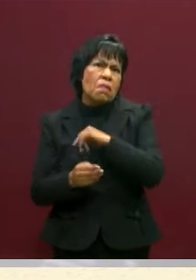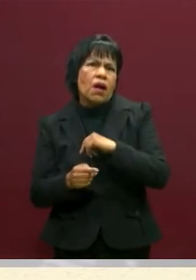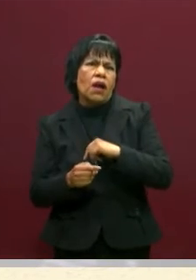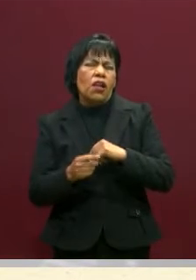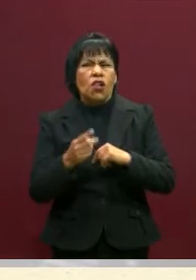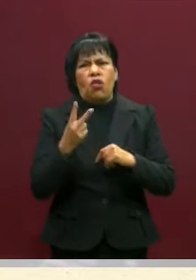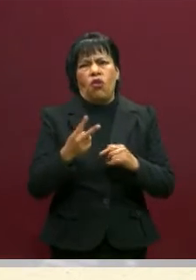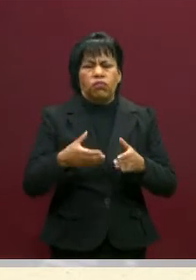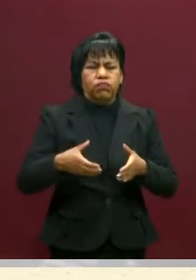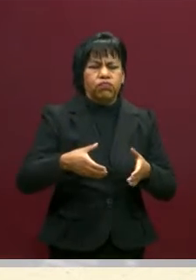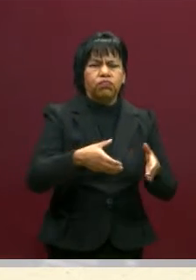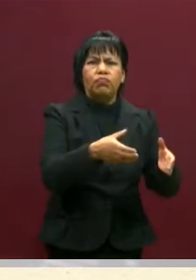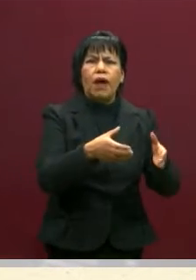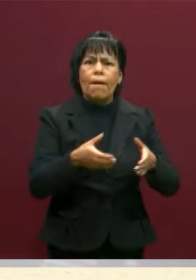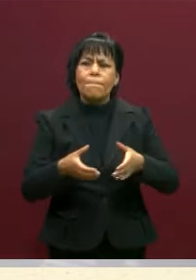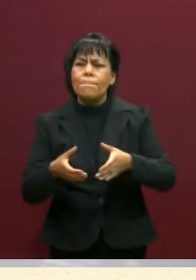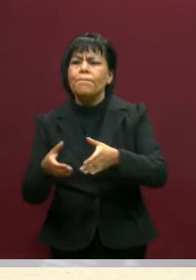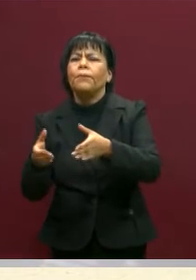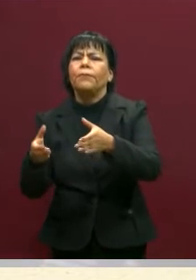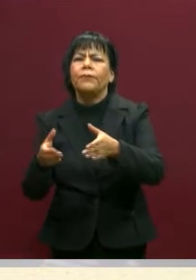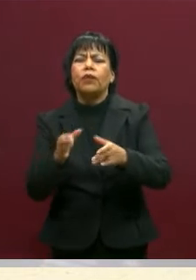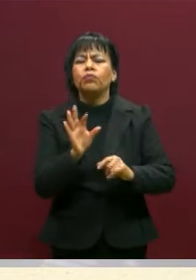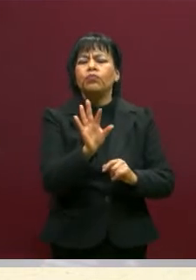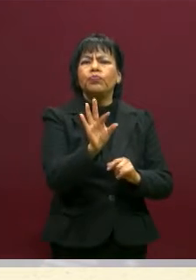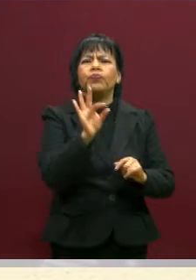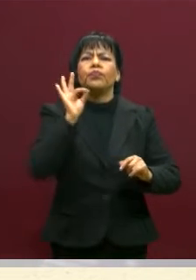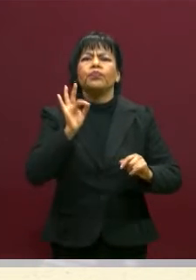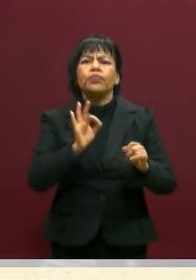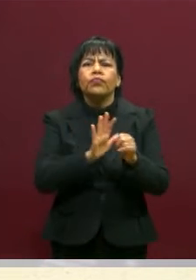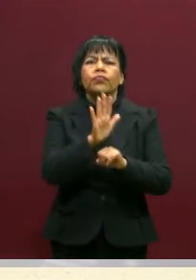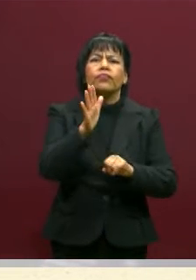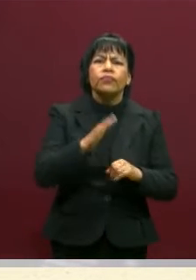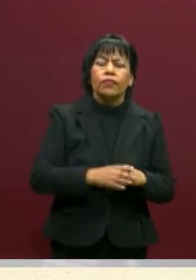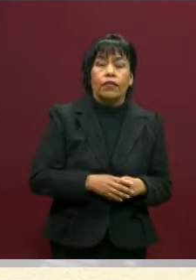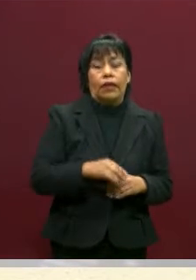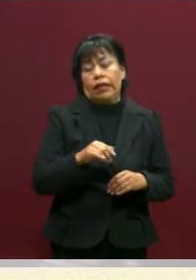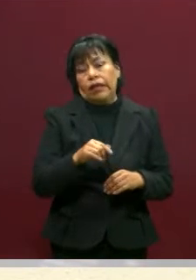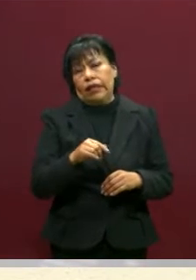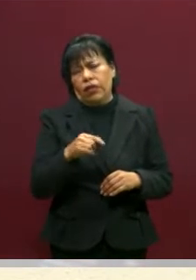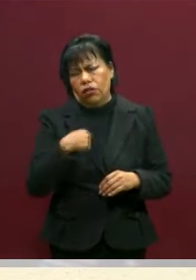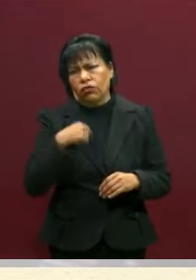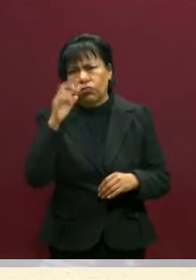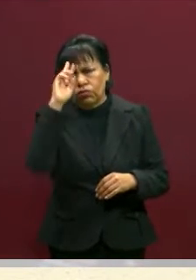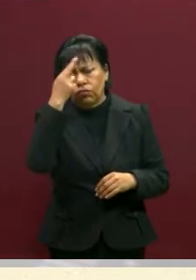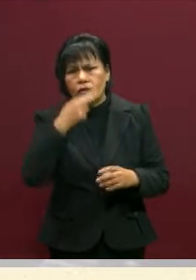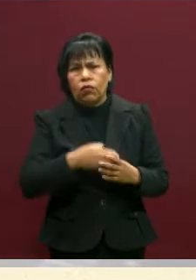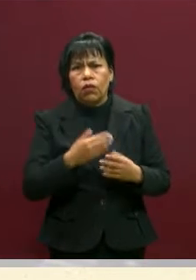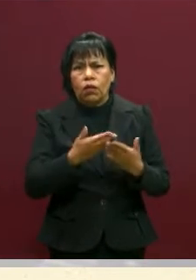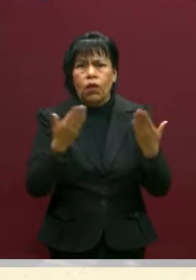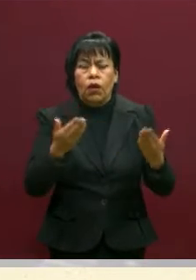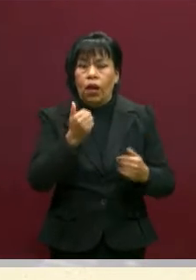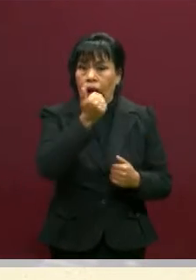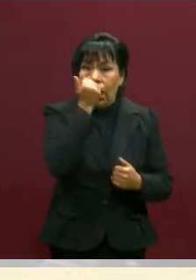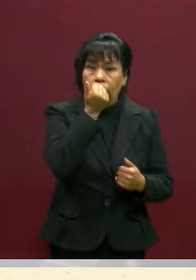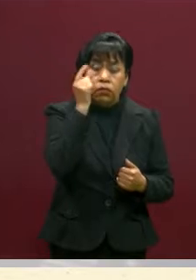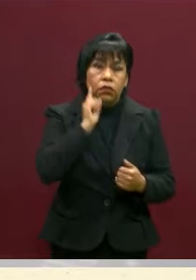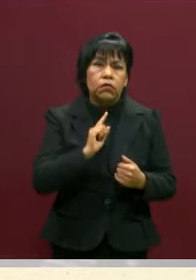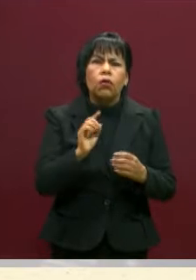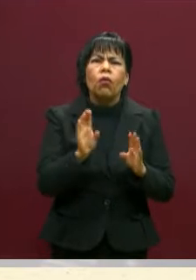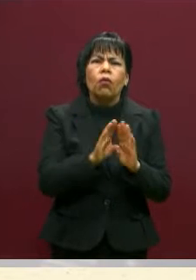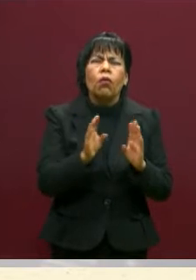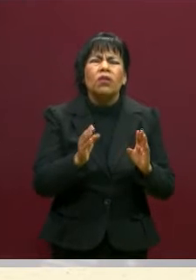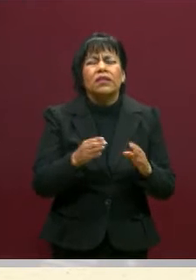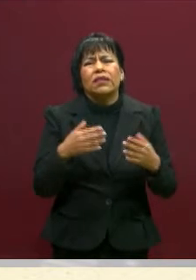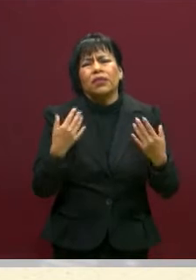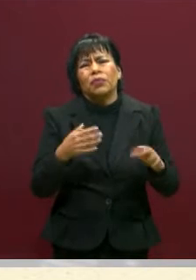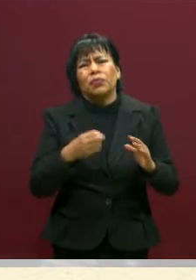dos caminos que tenemos que elegir. Y viene a mi mente, por ejemplo, situaciones que están viviendo los alumnos y las alumnas con respecto a